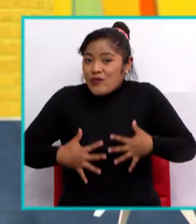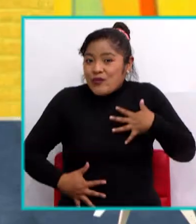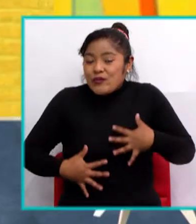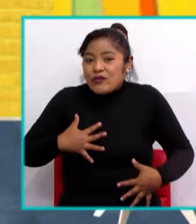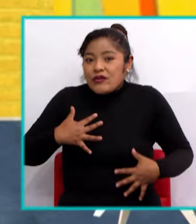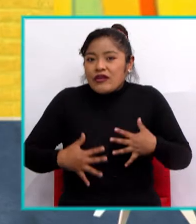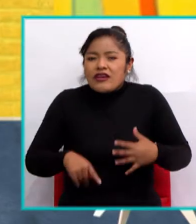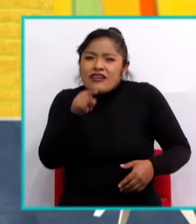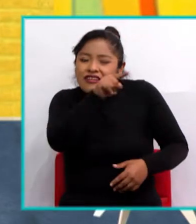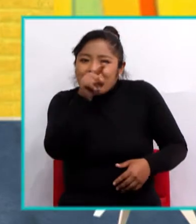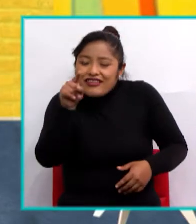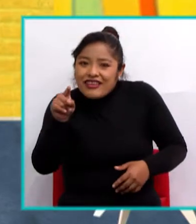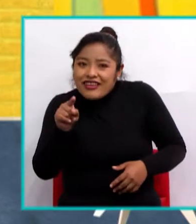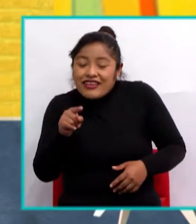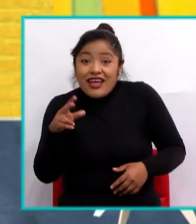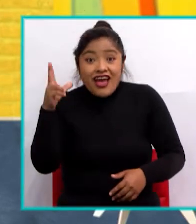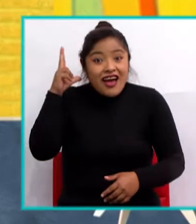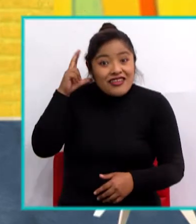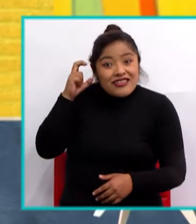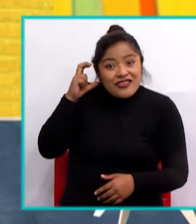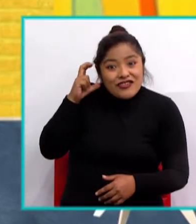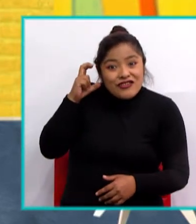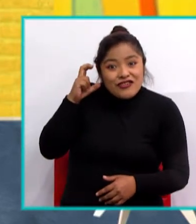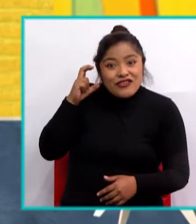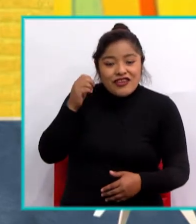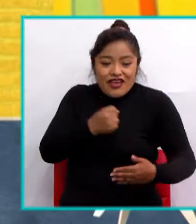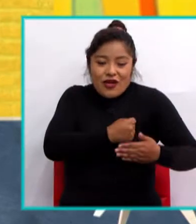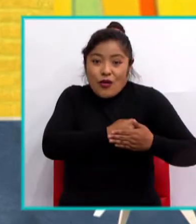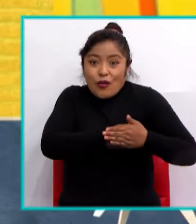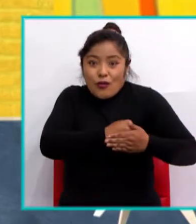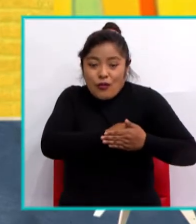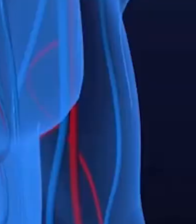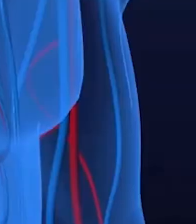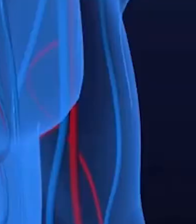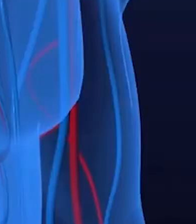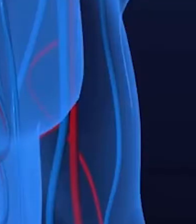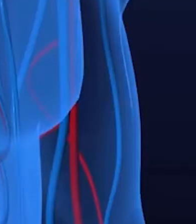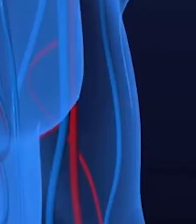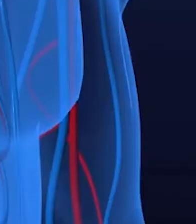¿Alguna vez han escuchado los latidos de su corazón?